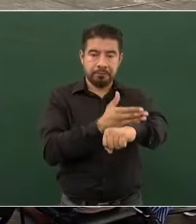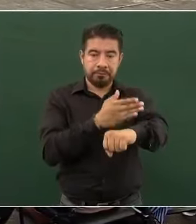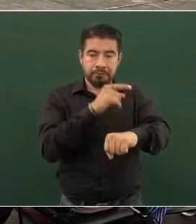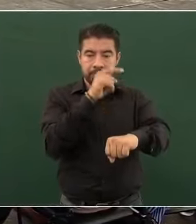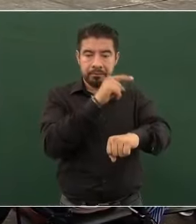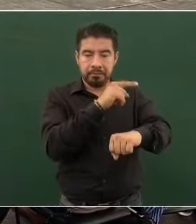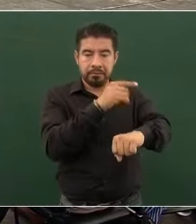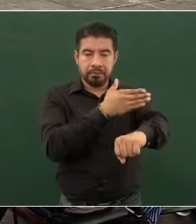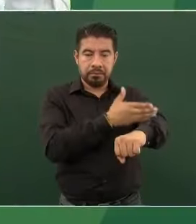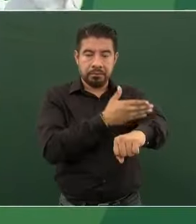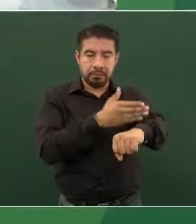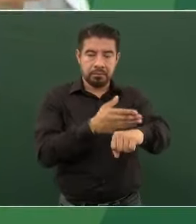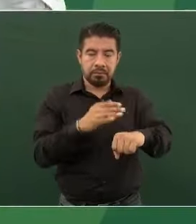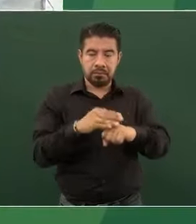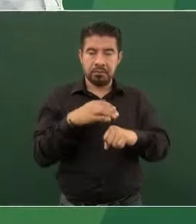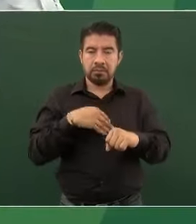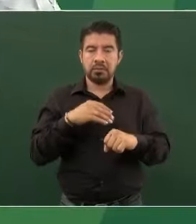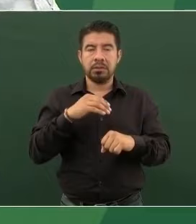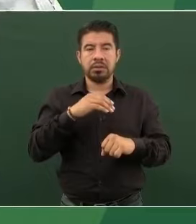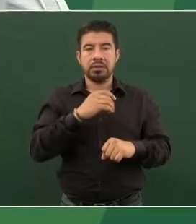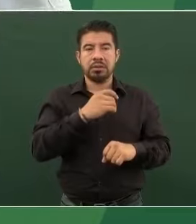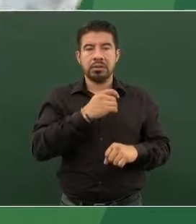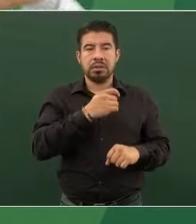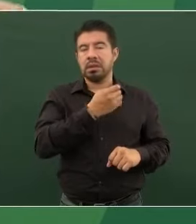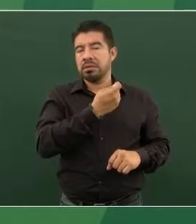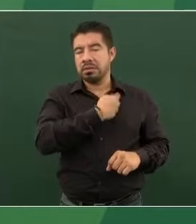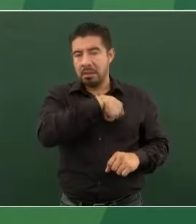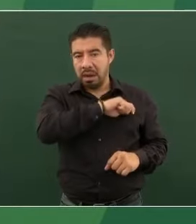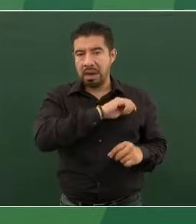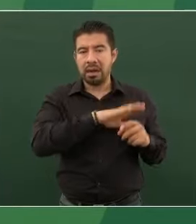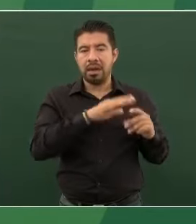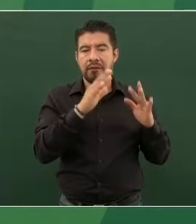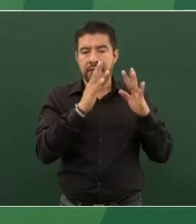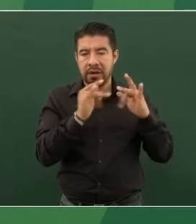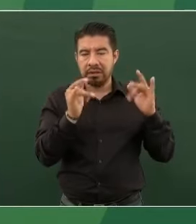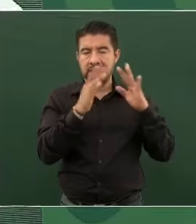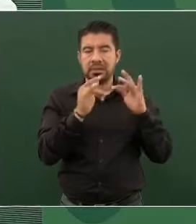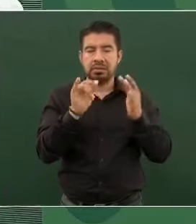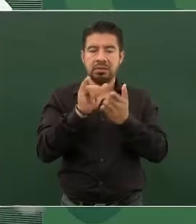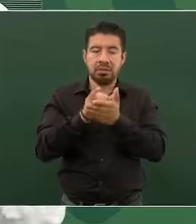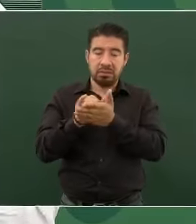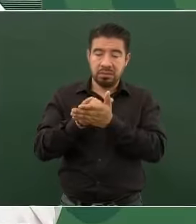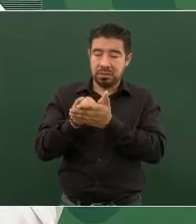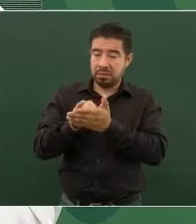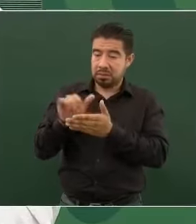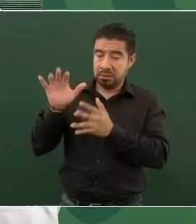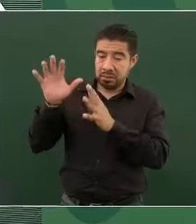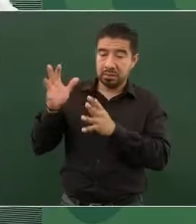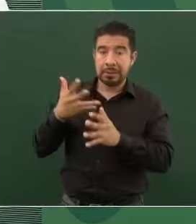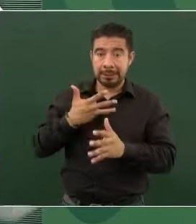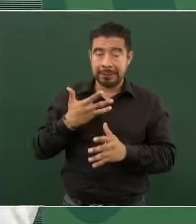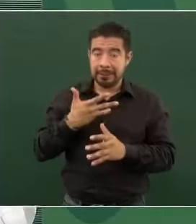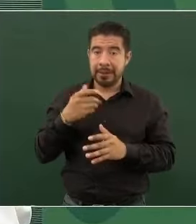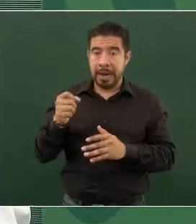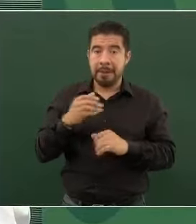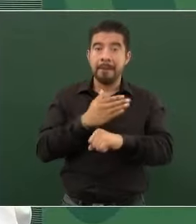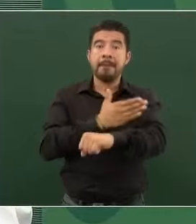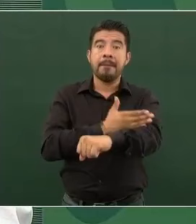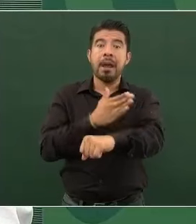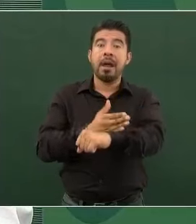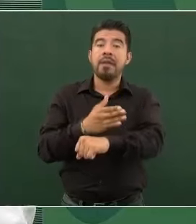en España, en España, Francia, en Nueva York, están hechos de caoba,